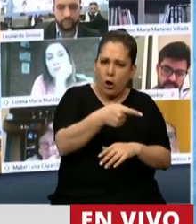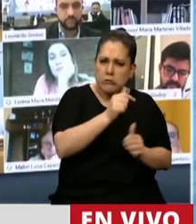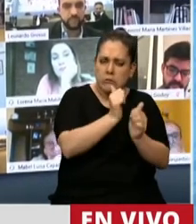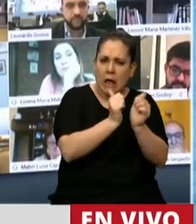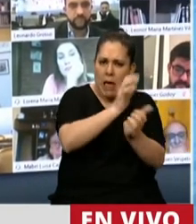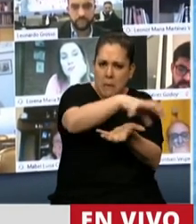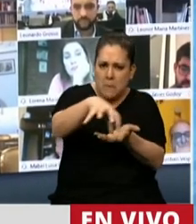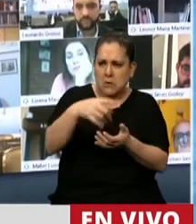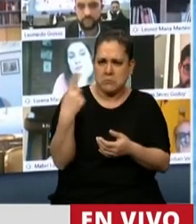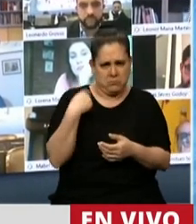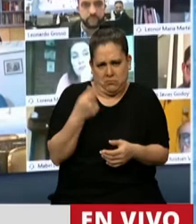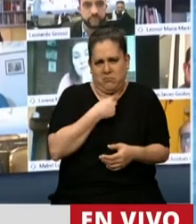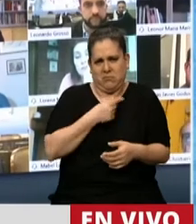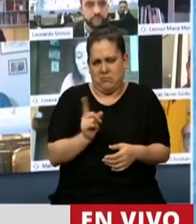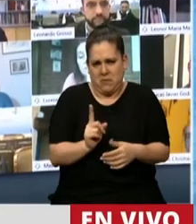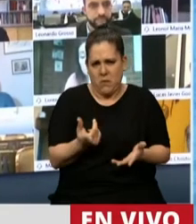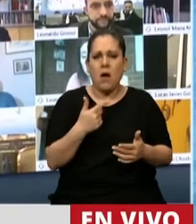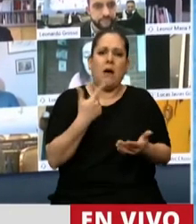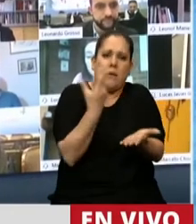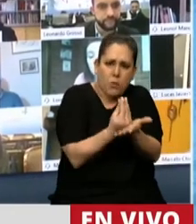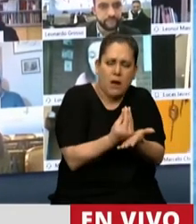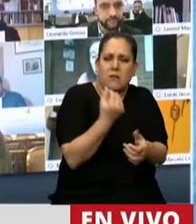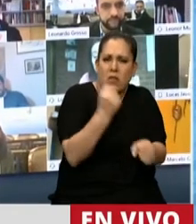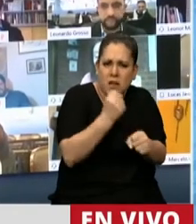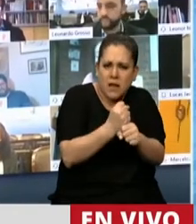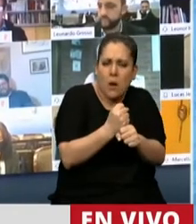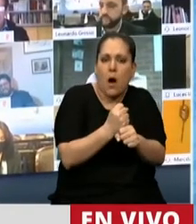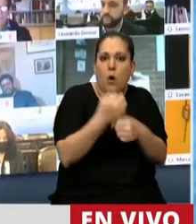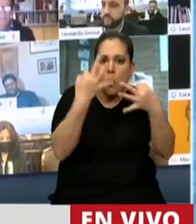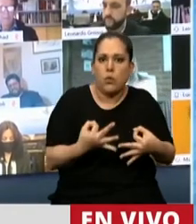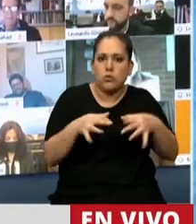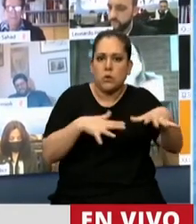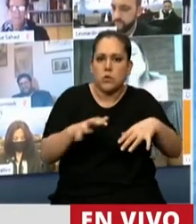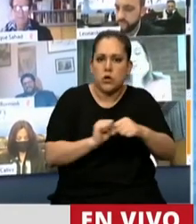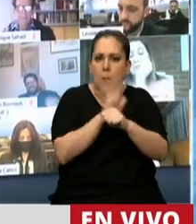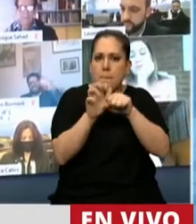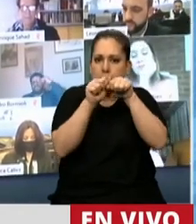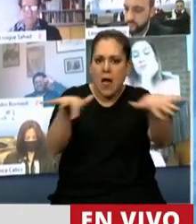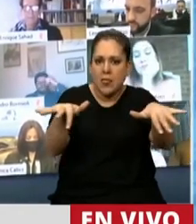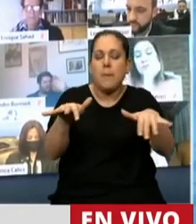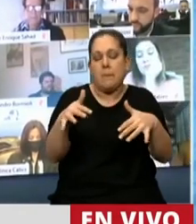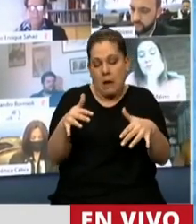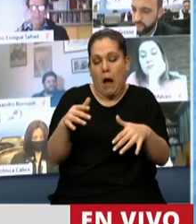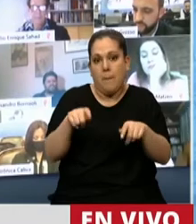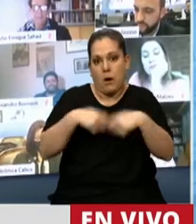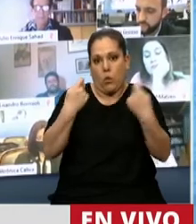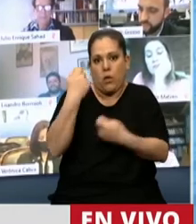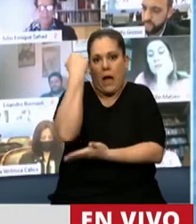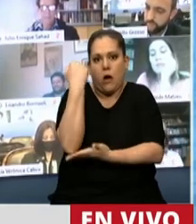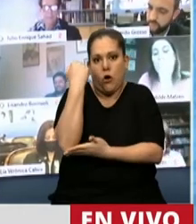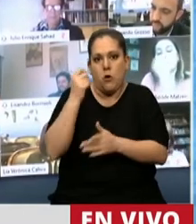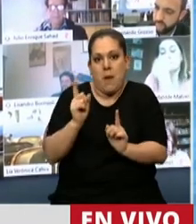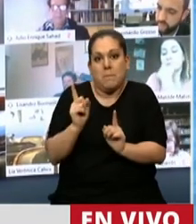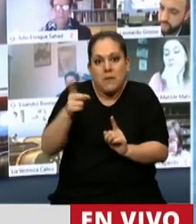puestos de trabajo y un montón de empresas en medio de una pandemia que vino a agravar la pandemia económica que dejaron